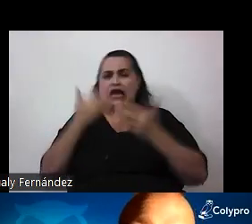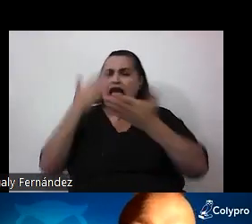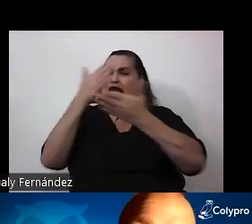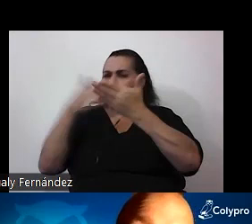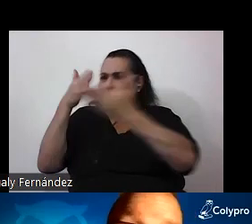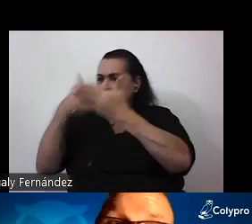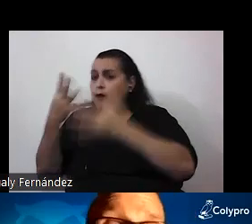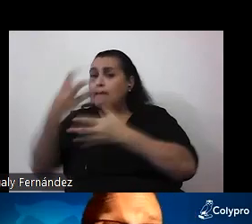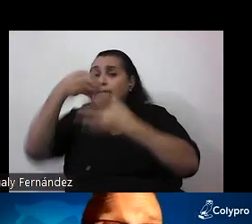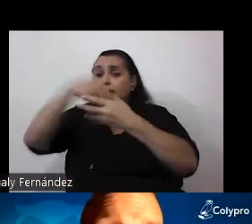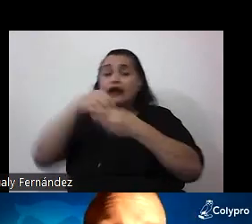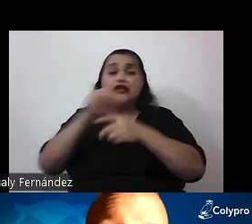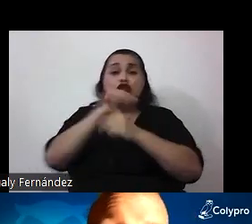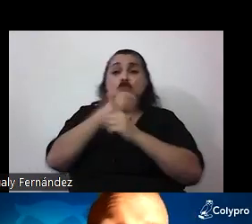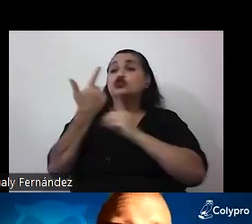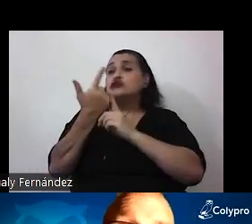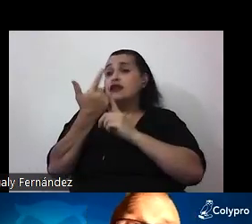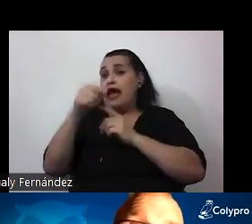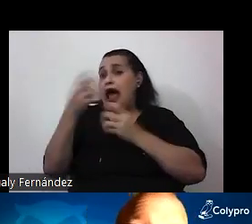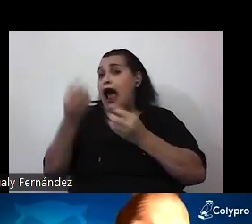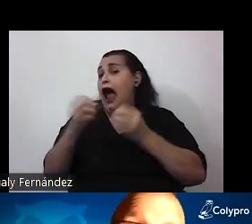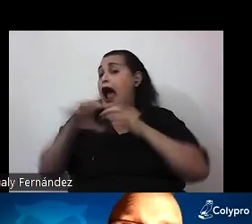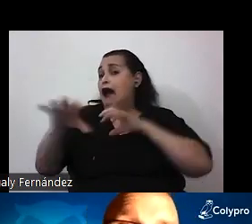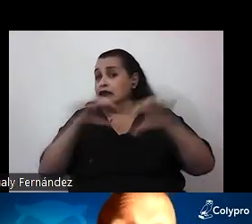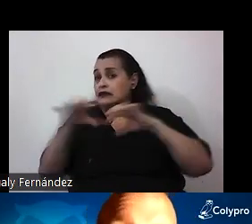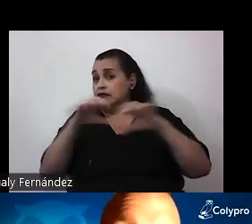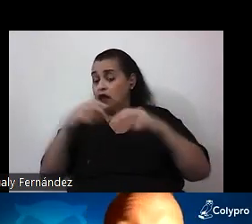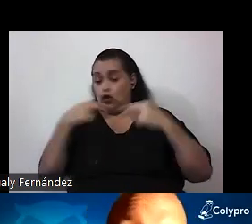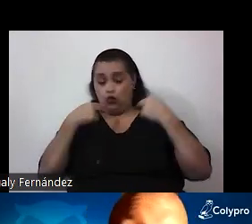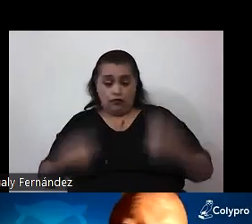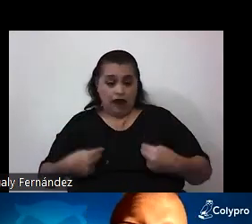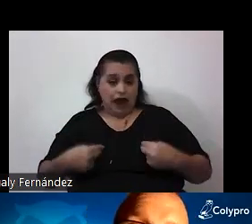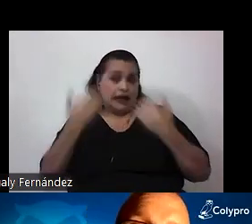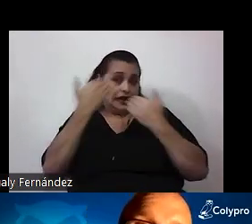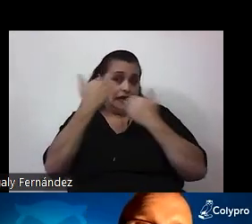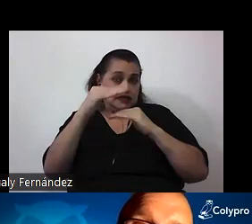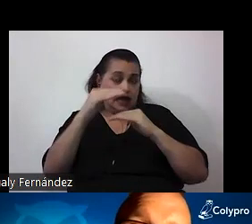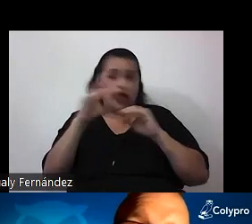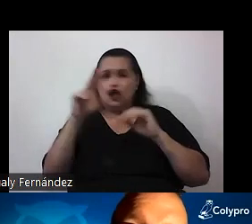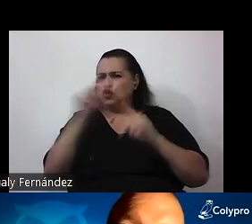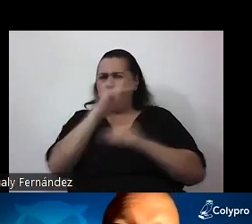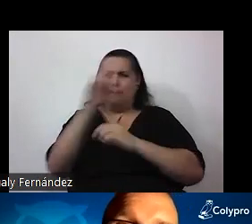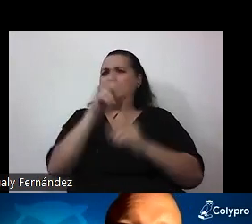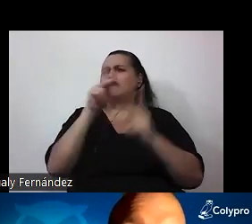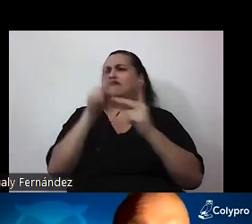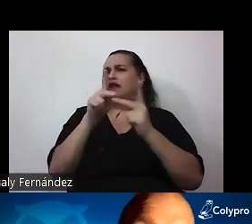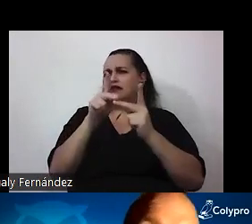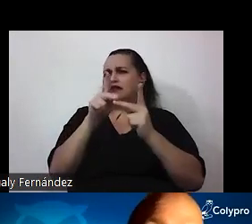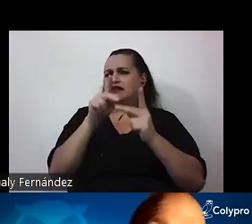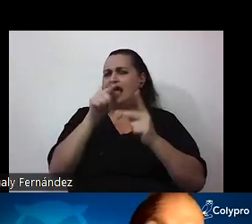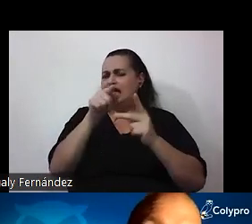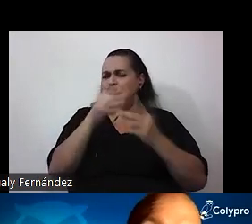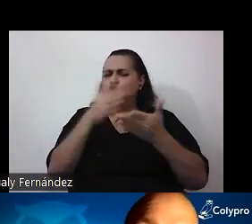sociedad es una actividad humana por lo tanto es limitada es imperfecta está sometida a sesgos